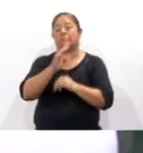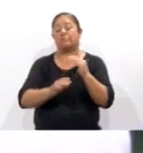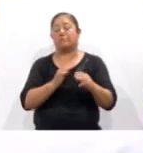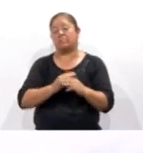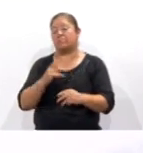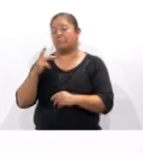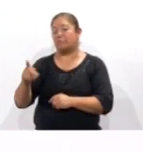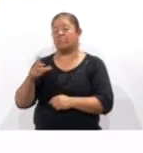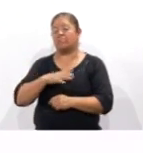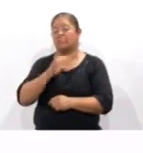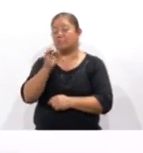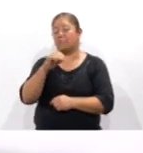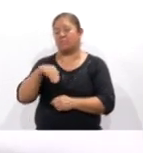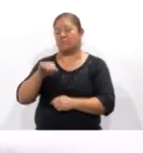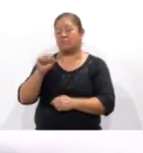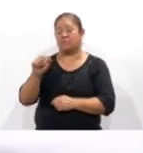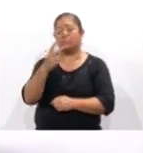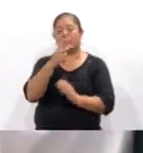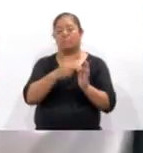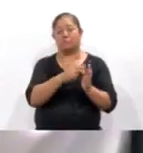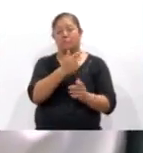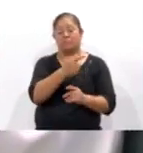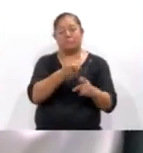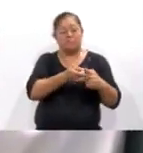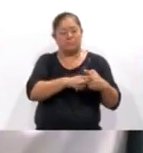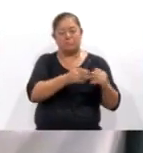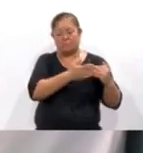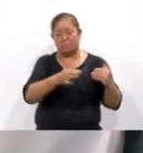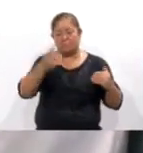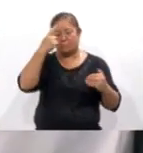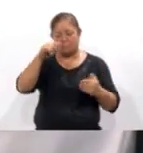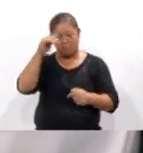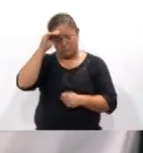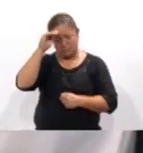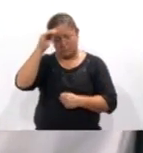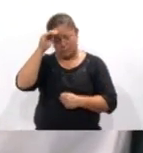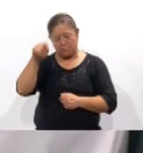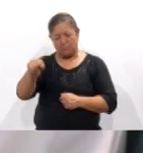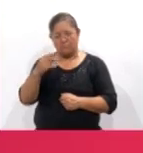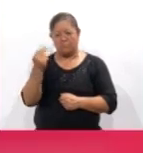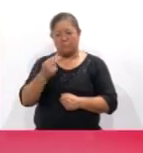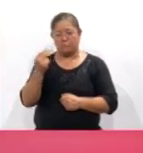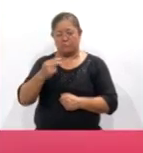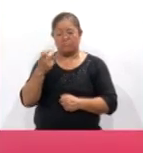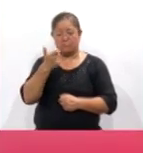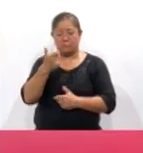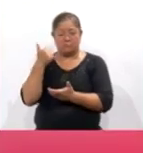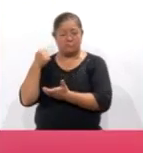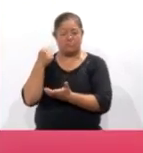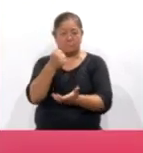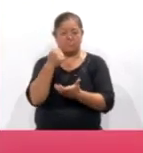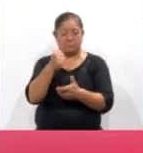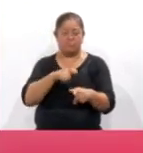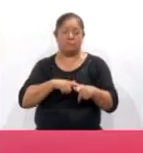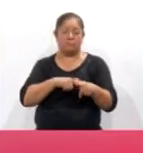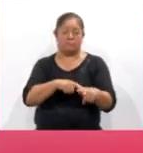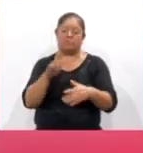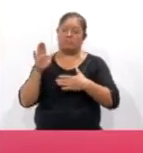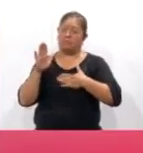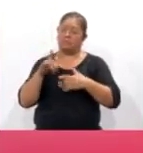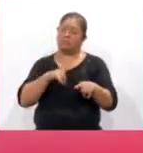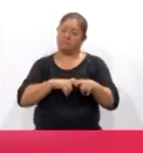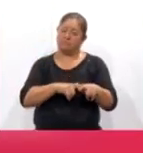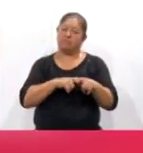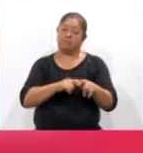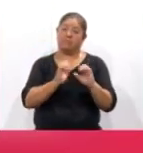por la Organización Mundial de la Salud en el 2007, con el fin de subrayar la necesidad de invertir permanentemente y mantener los compromisos para